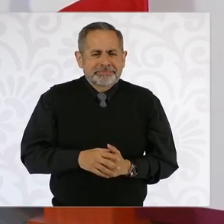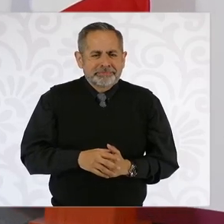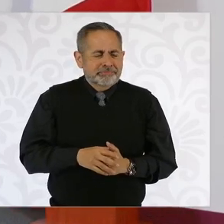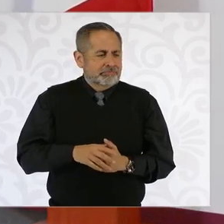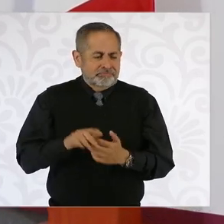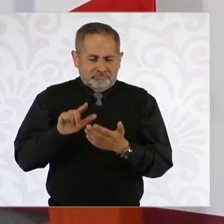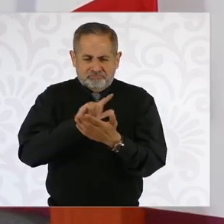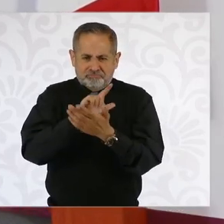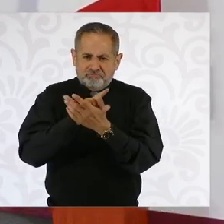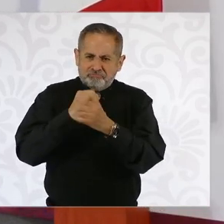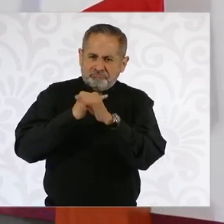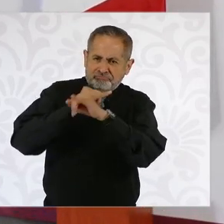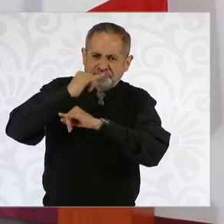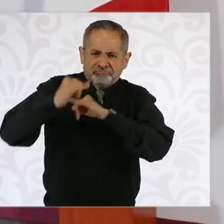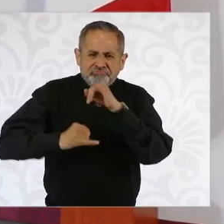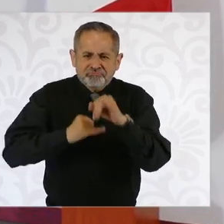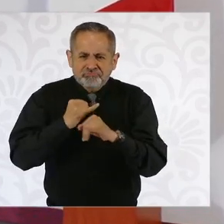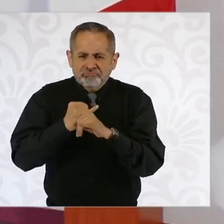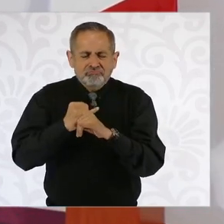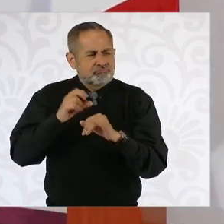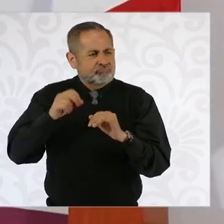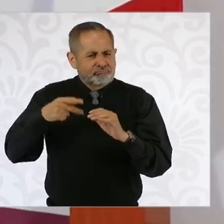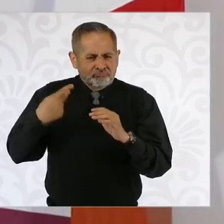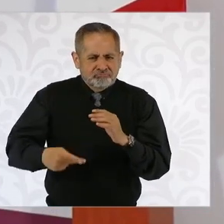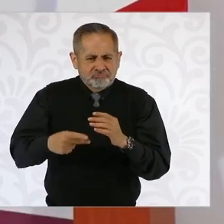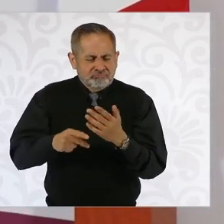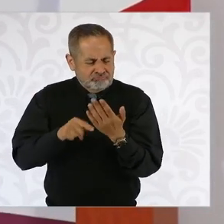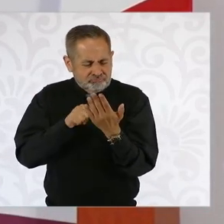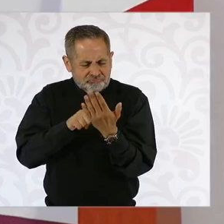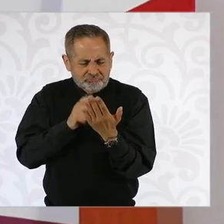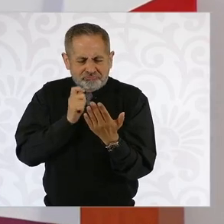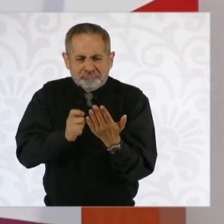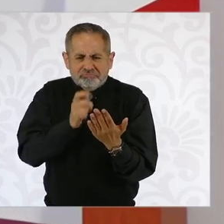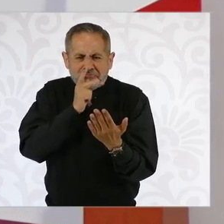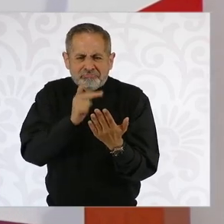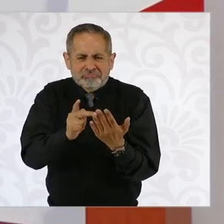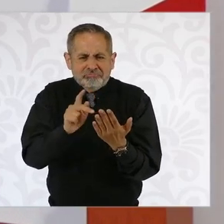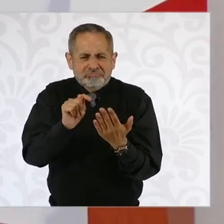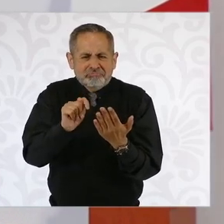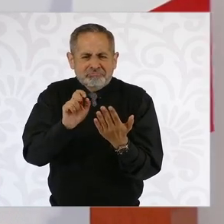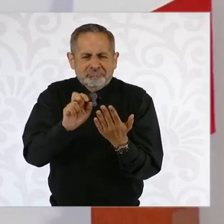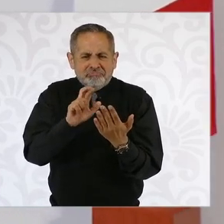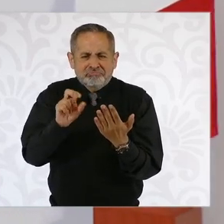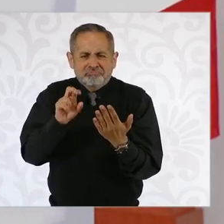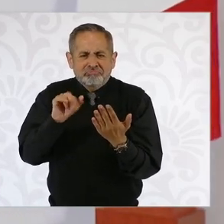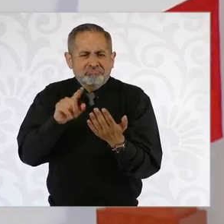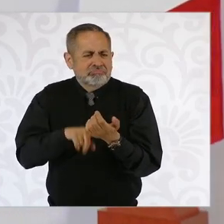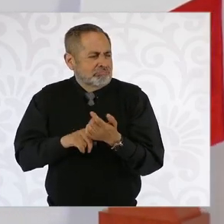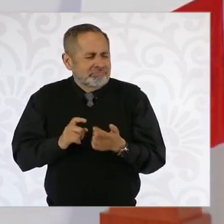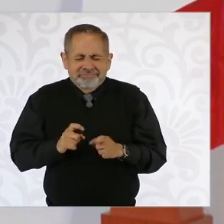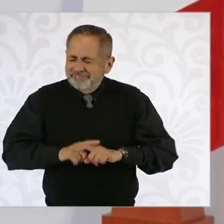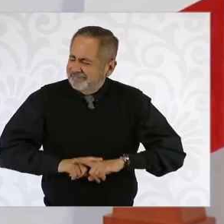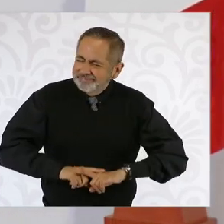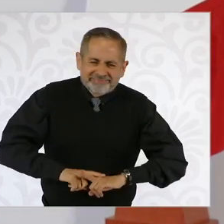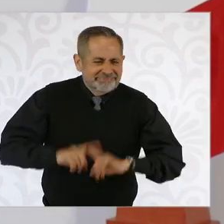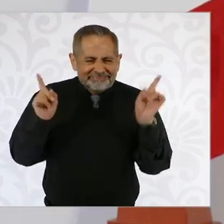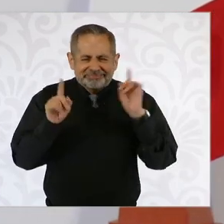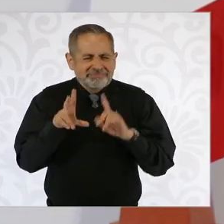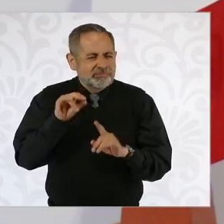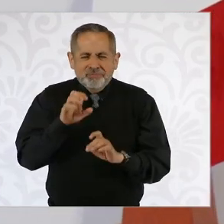internacional y nacional lo que eso significa, que no tiene nada que ver con lo que está pasando.